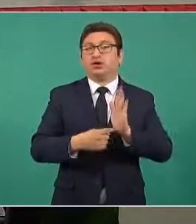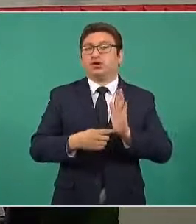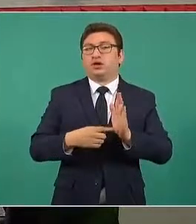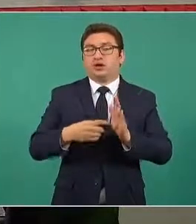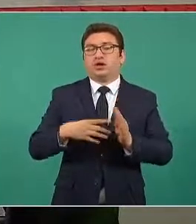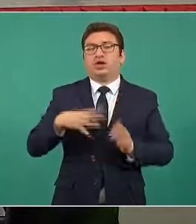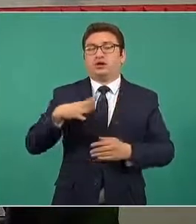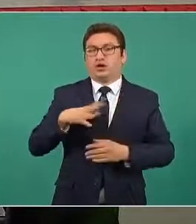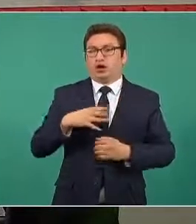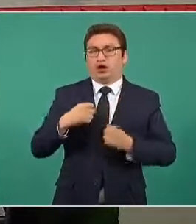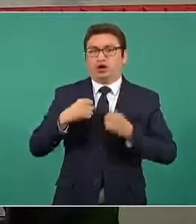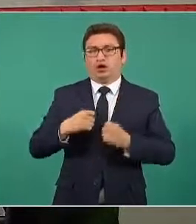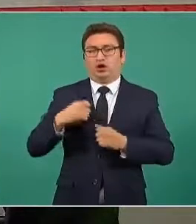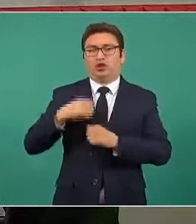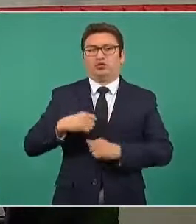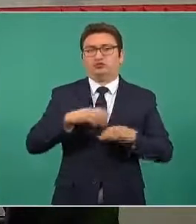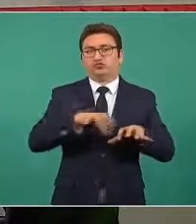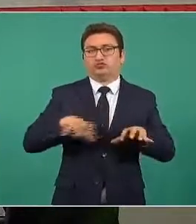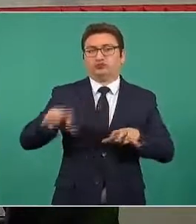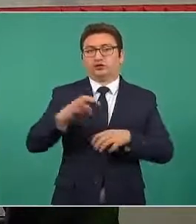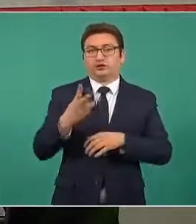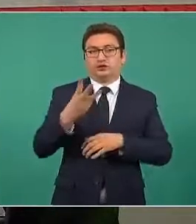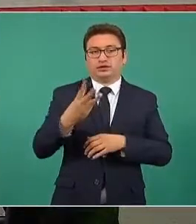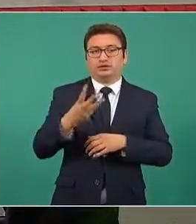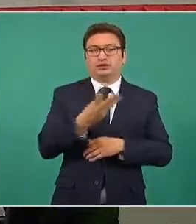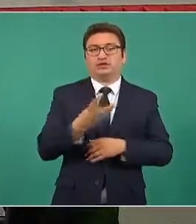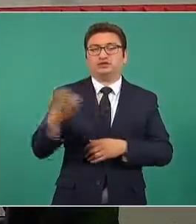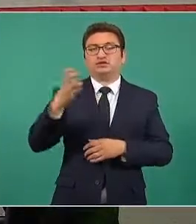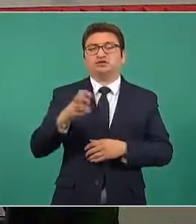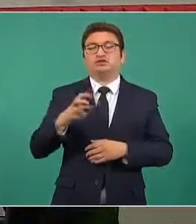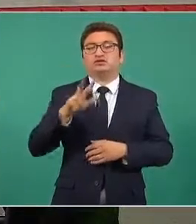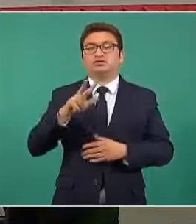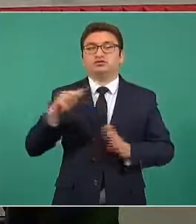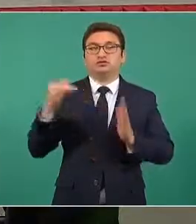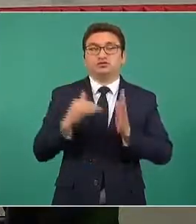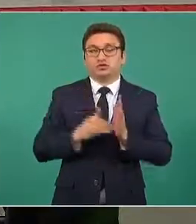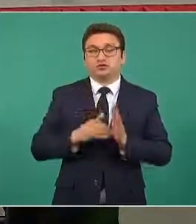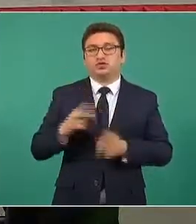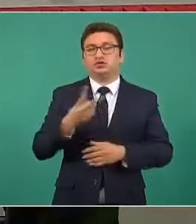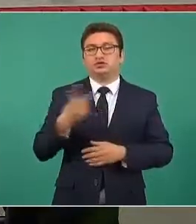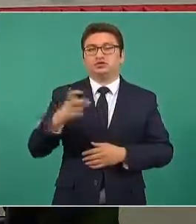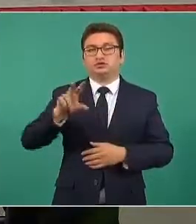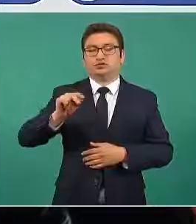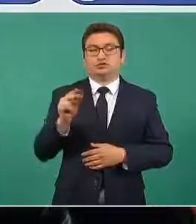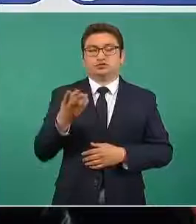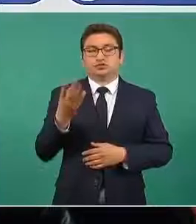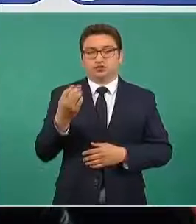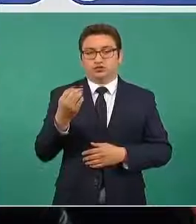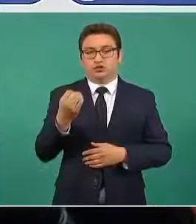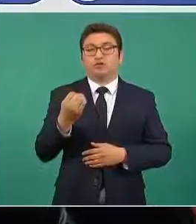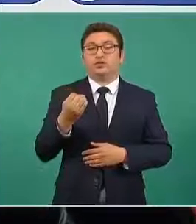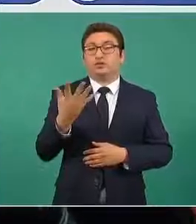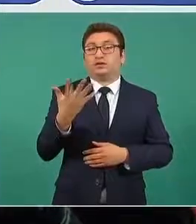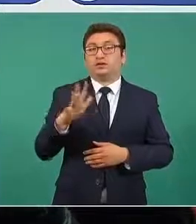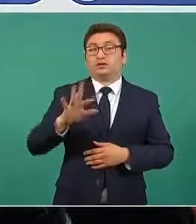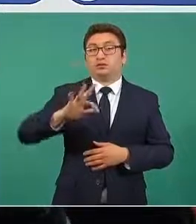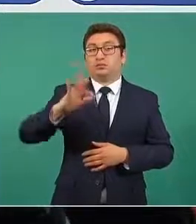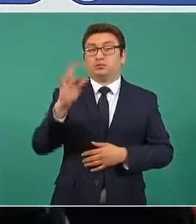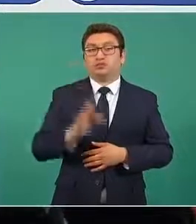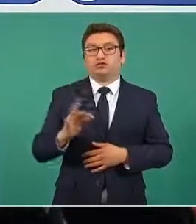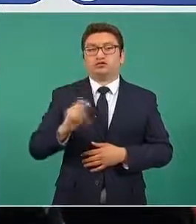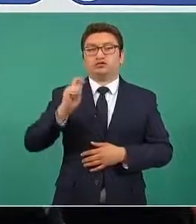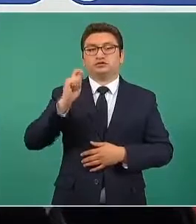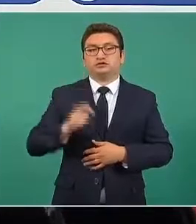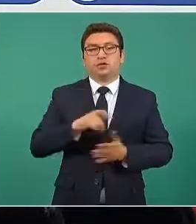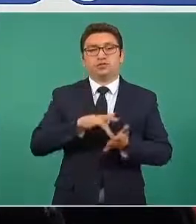las tres fuerzas que se encuentran desplegados, 318 mil 289, de los cuales el 10% es